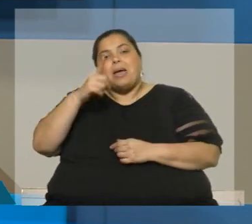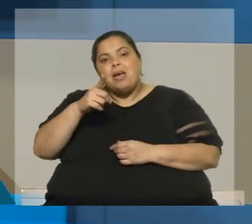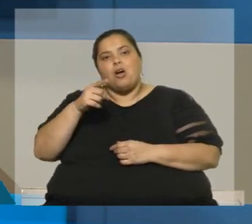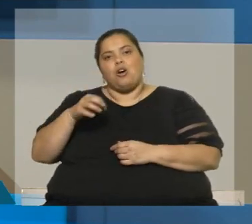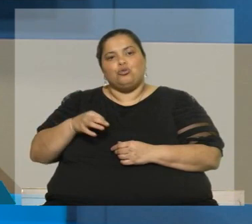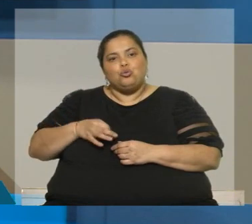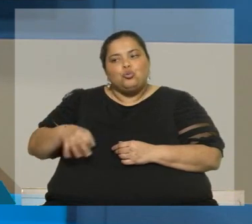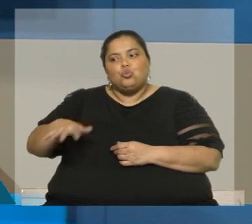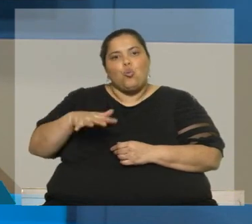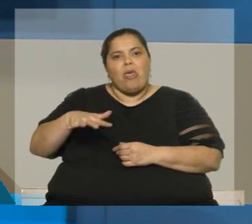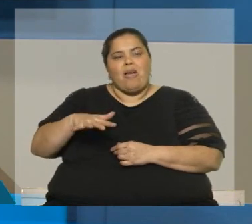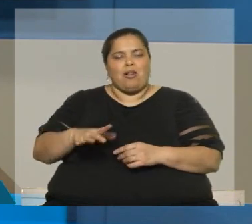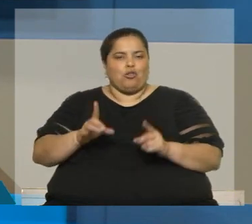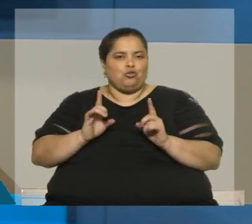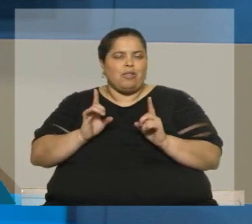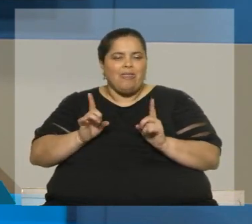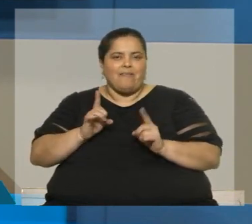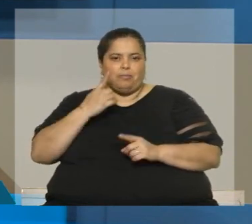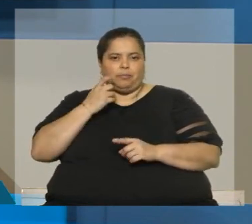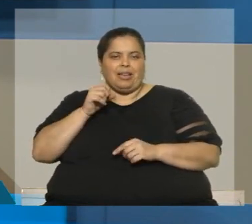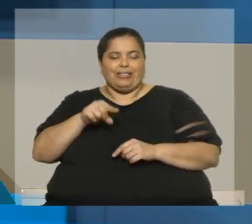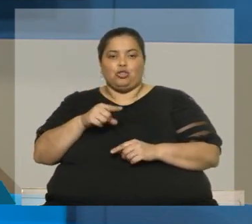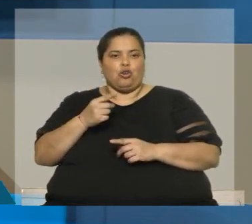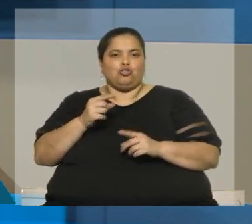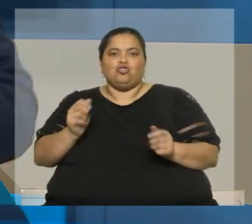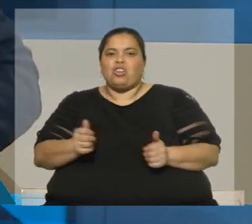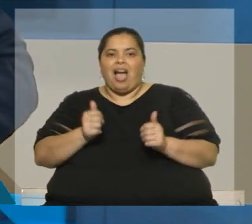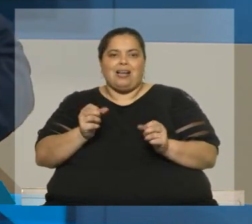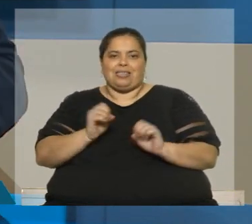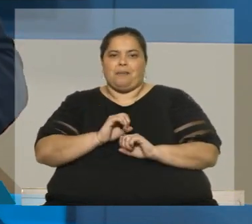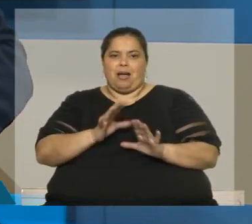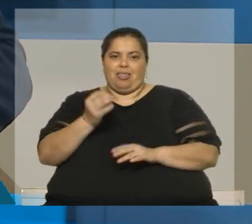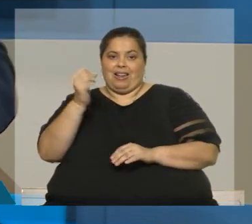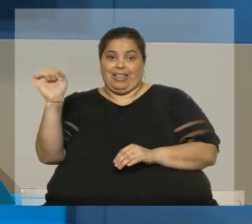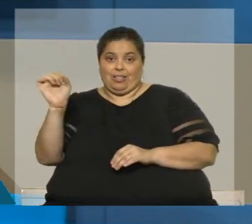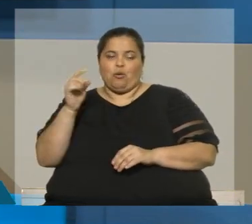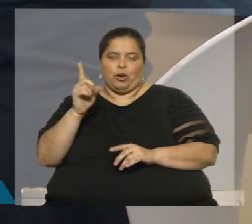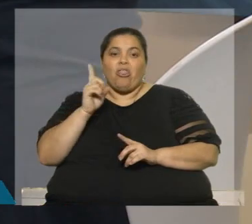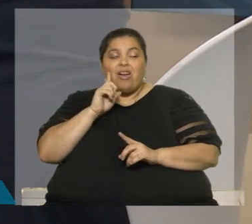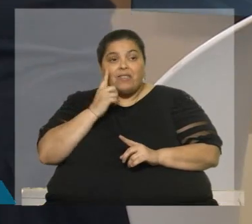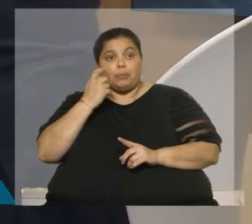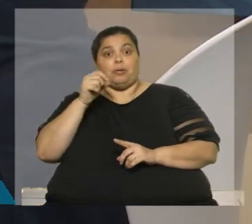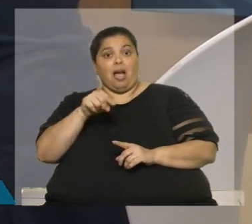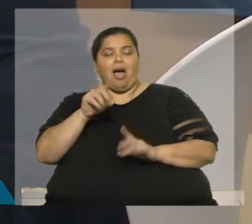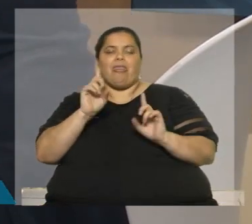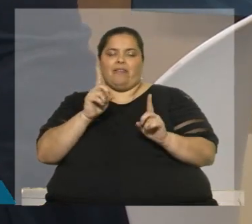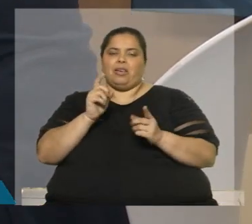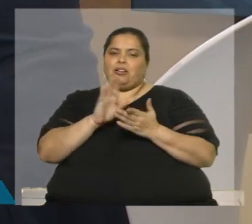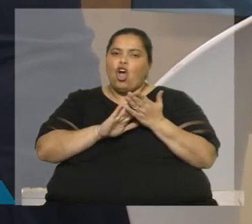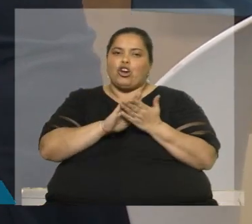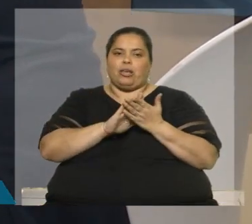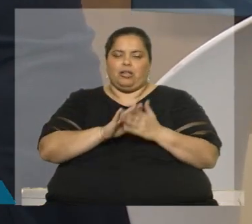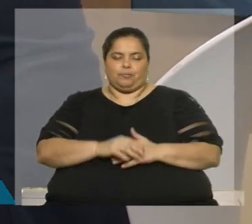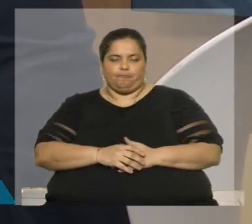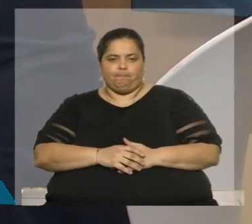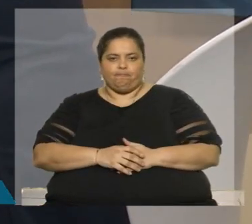es la... eso se hace impunemente, sino que las administraciones tratan de, cuando se detecta que algo pase, intentar corregirlo. Jordi, en el final,